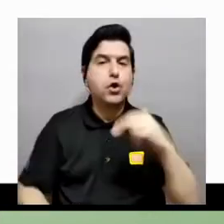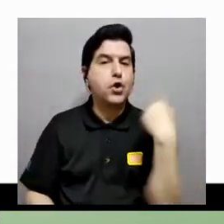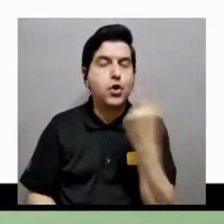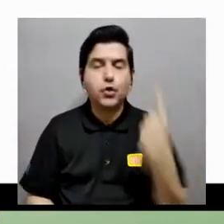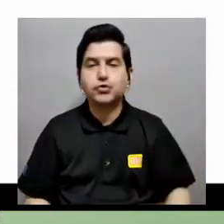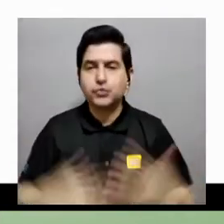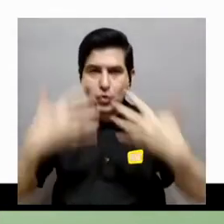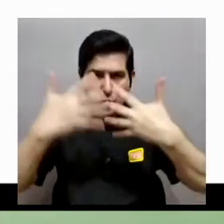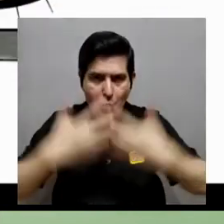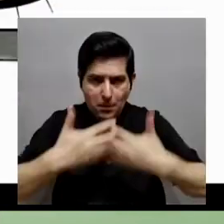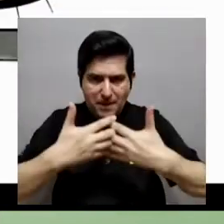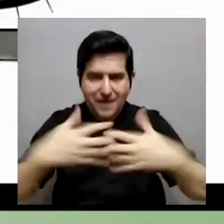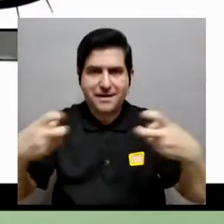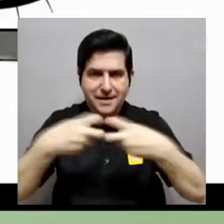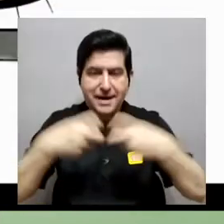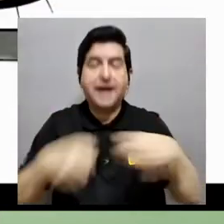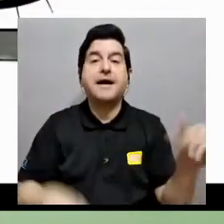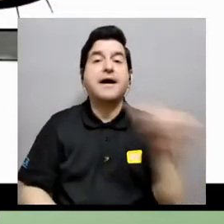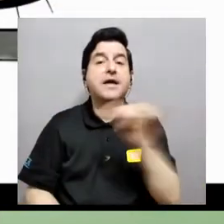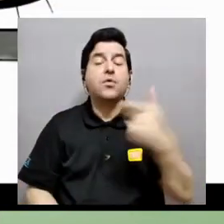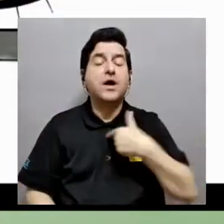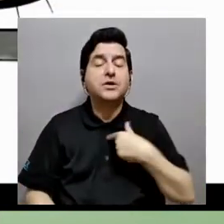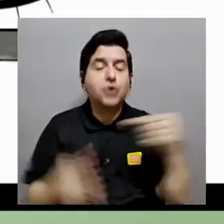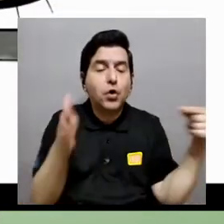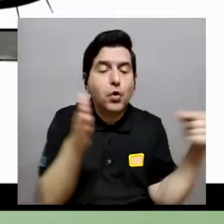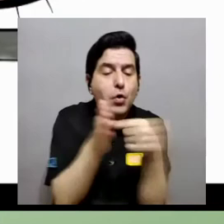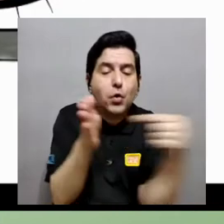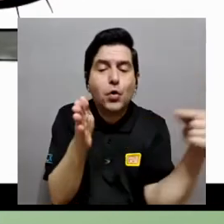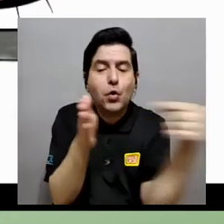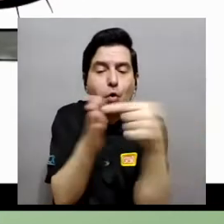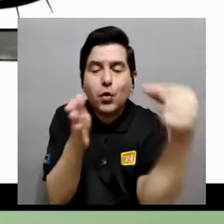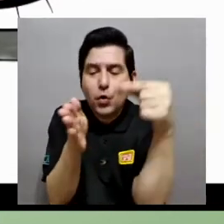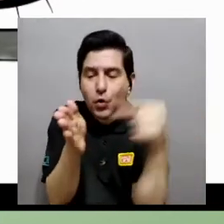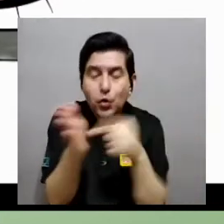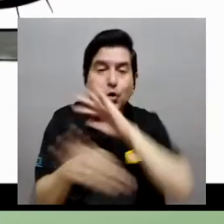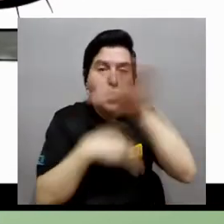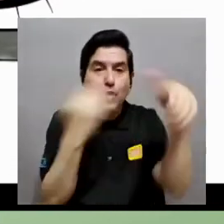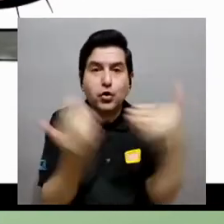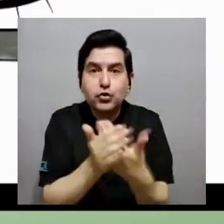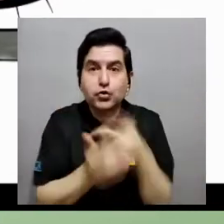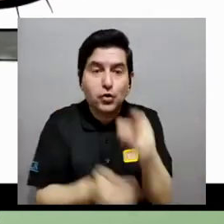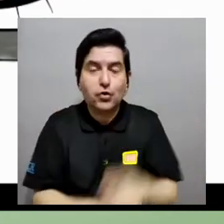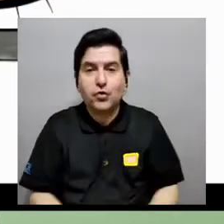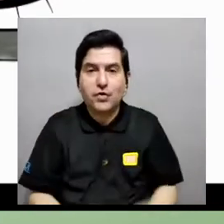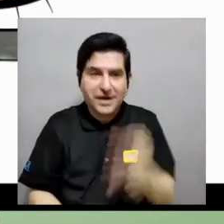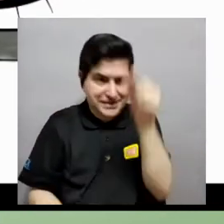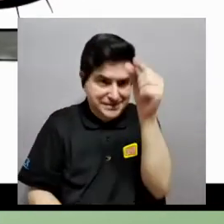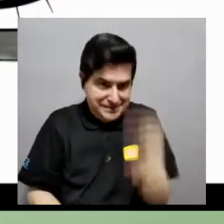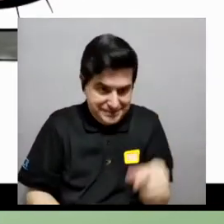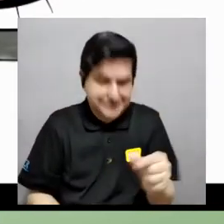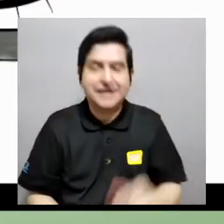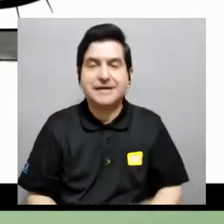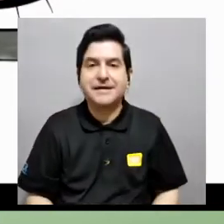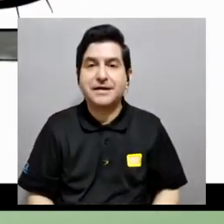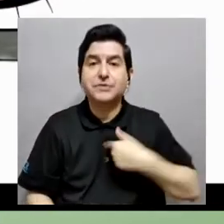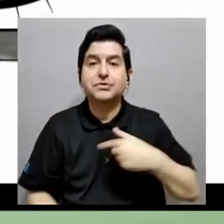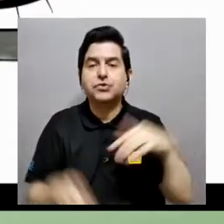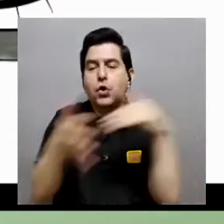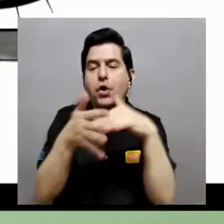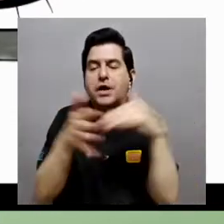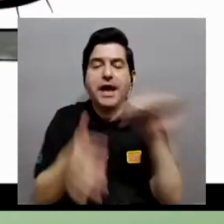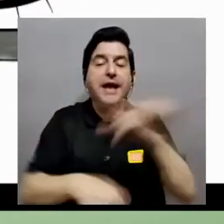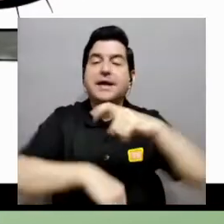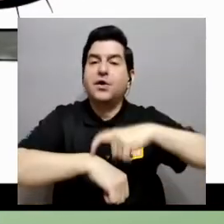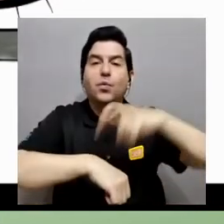no solo del generador eléctrico, sino también estoy conectando, por así decirlo, todo el microorganismo, toda la fábrica, la estoy